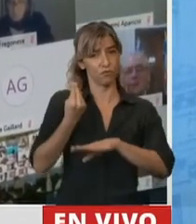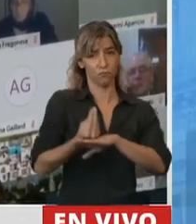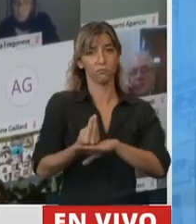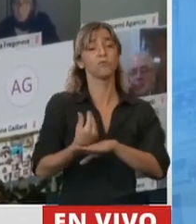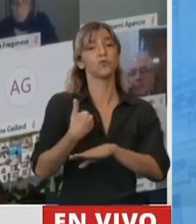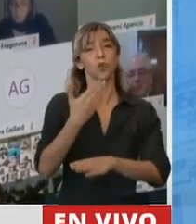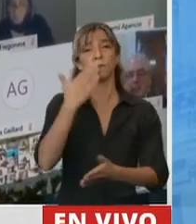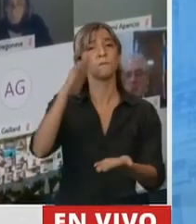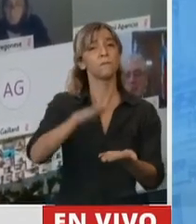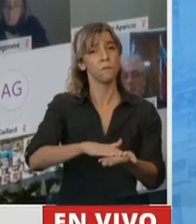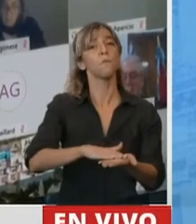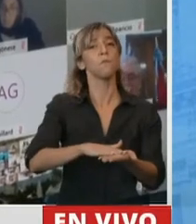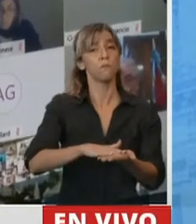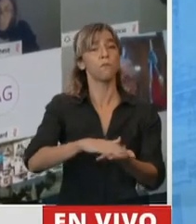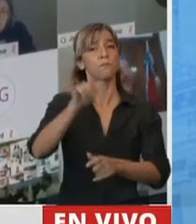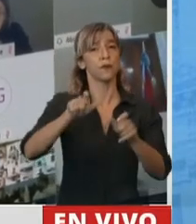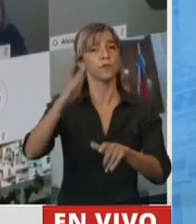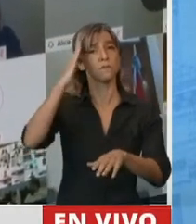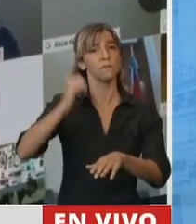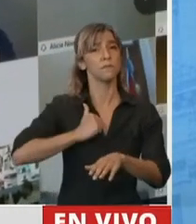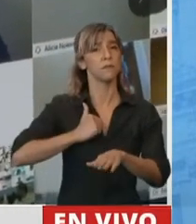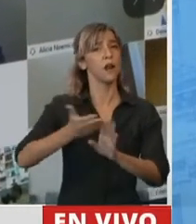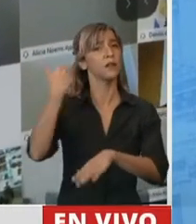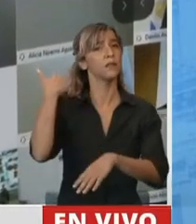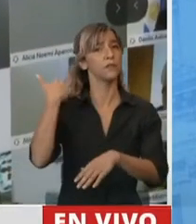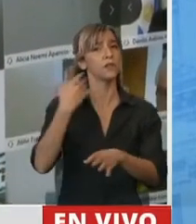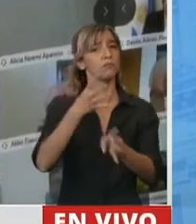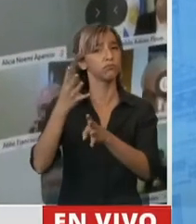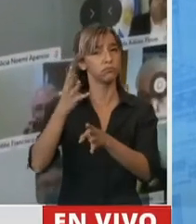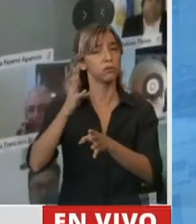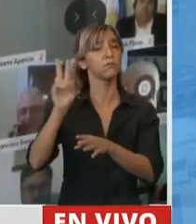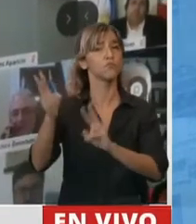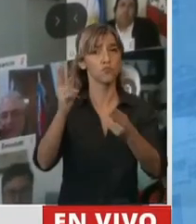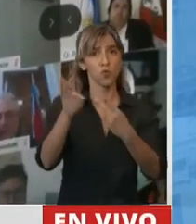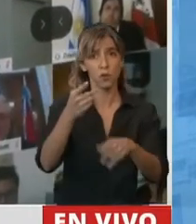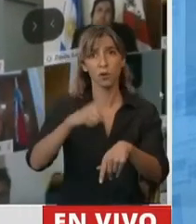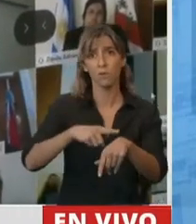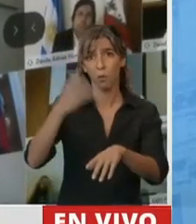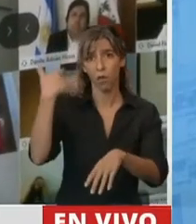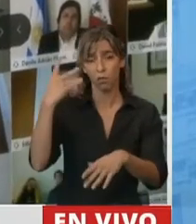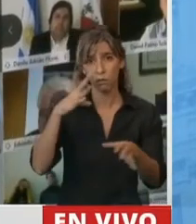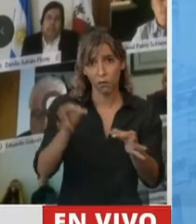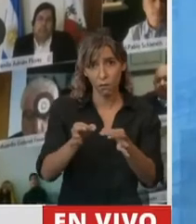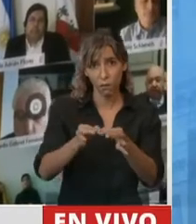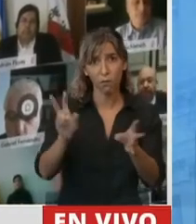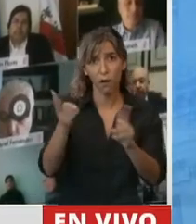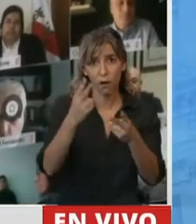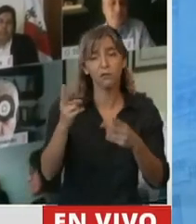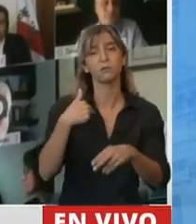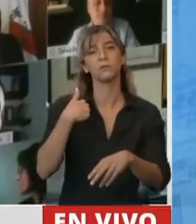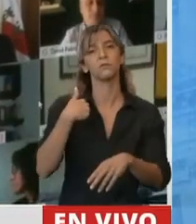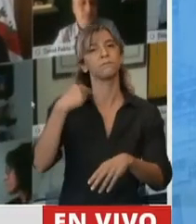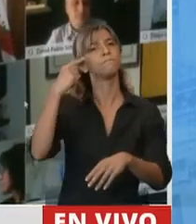de mis camaradas muertos en Malvinas. Llevar adelante esta prédica malvinera a lo largo y a lo ancho